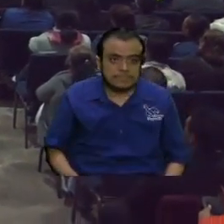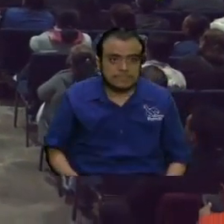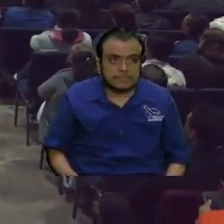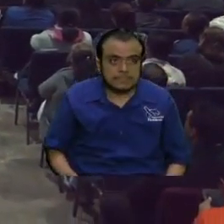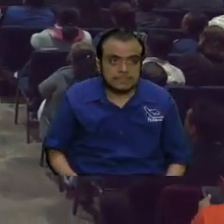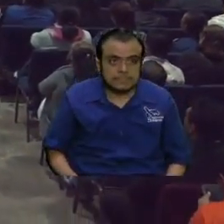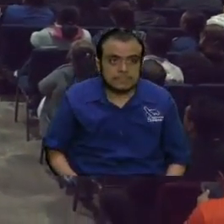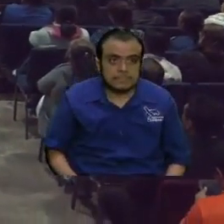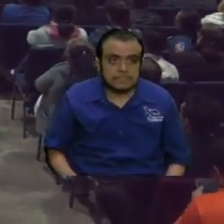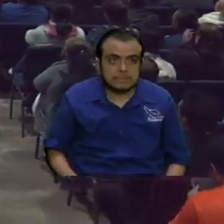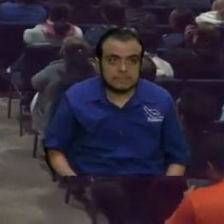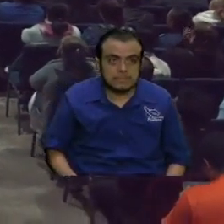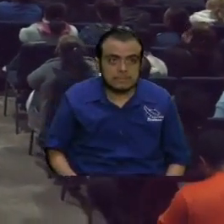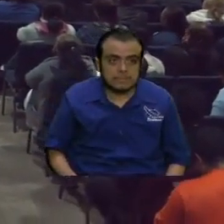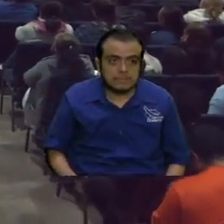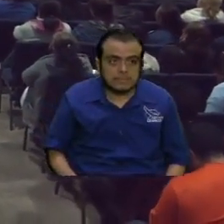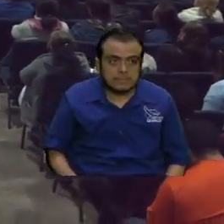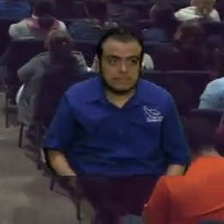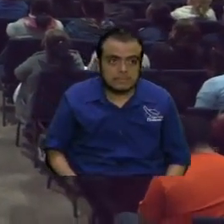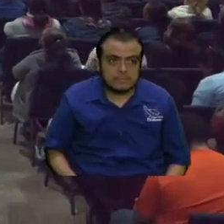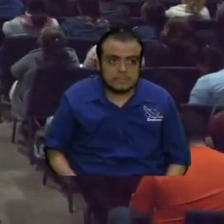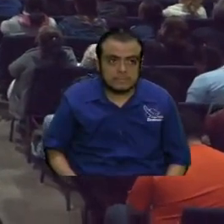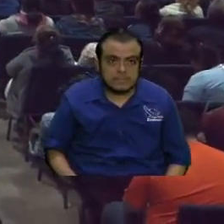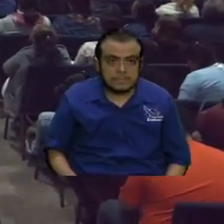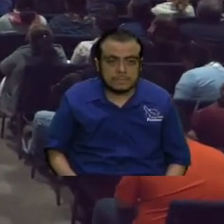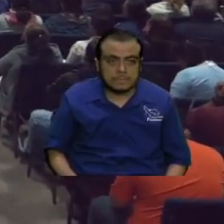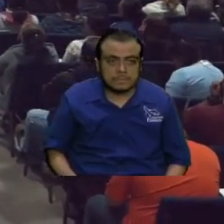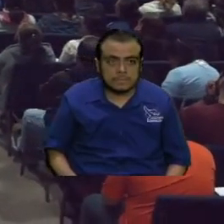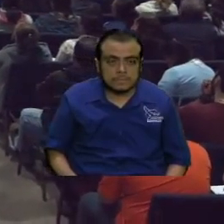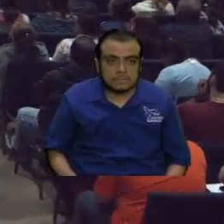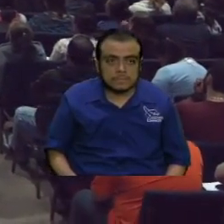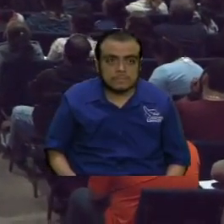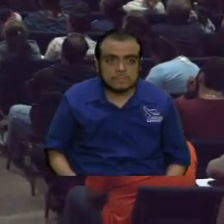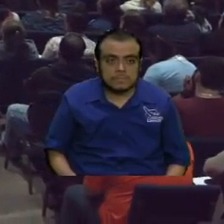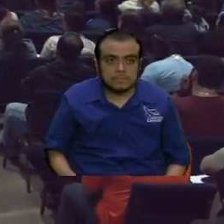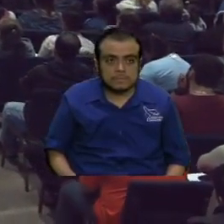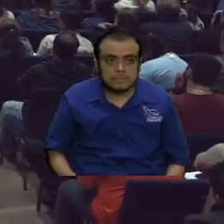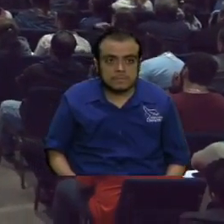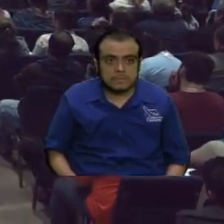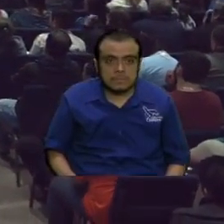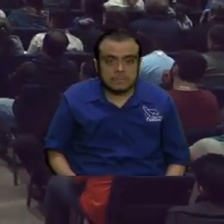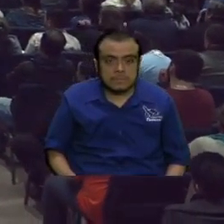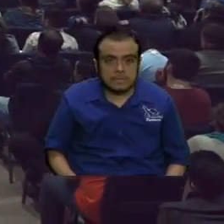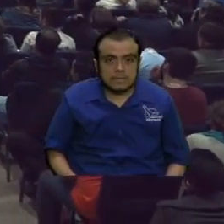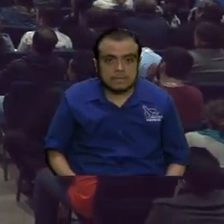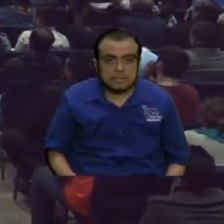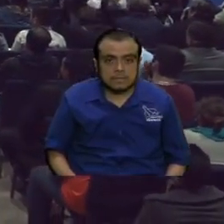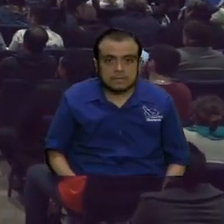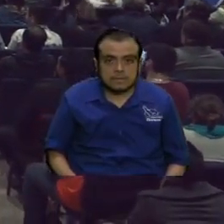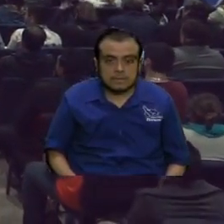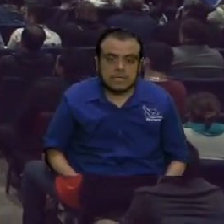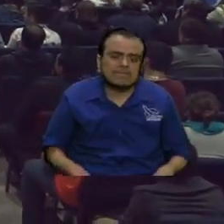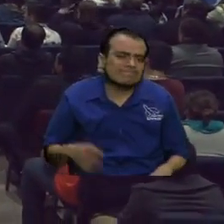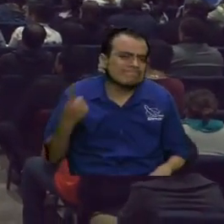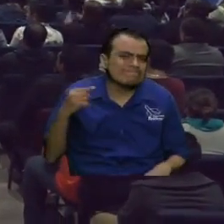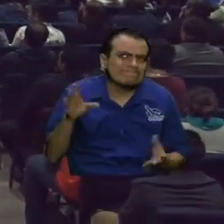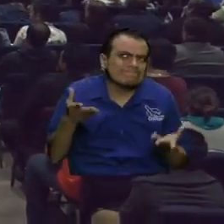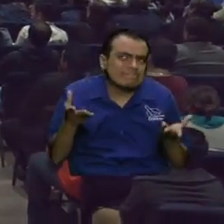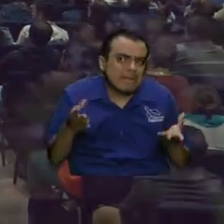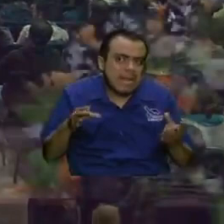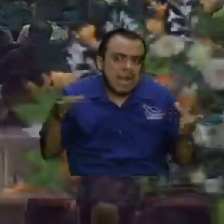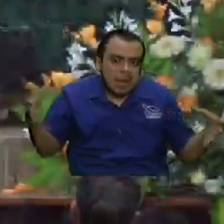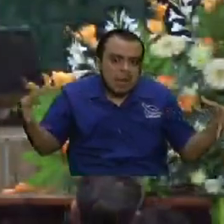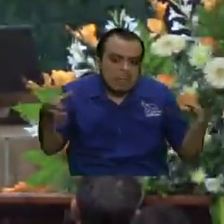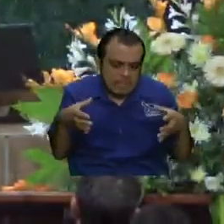van a poder asimilar toda la gente de todo el mundo que va a llegar ahora unificar la educación